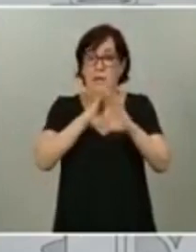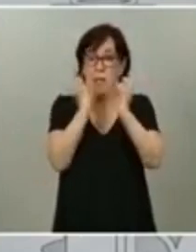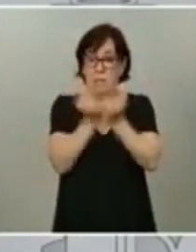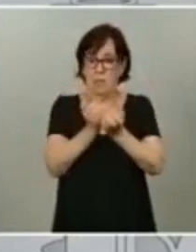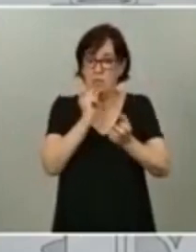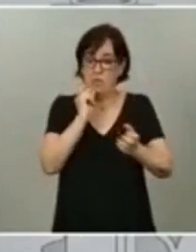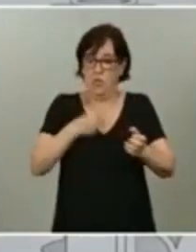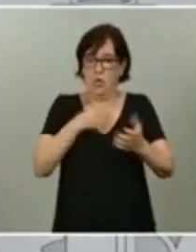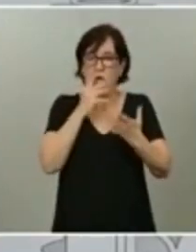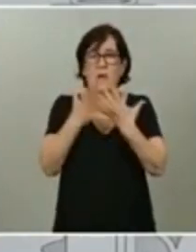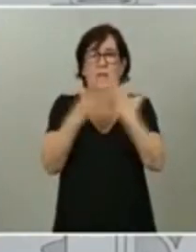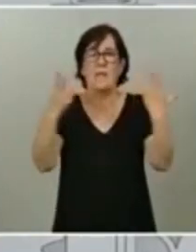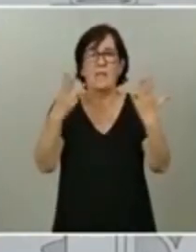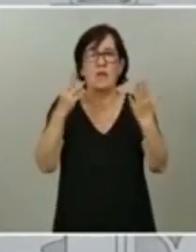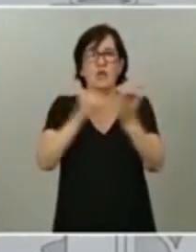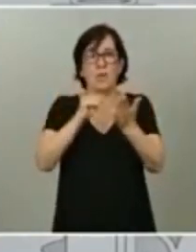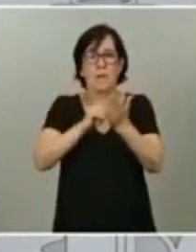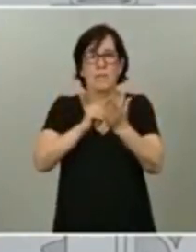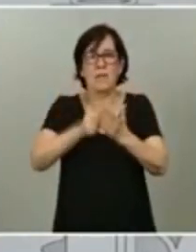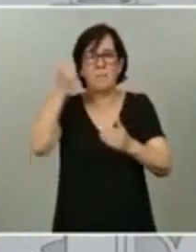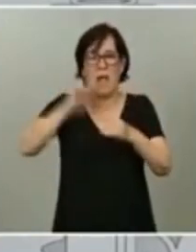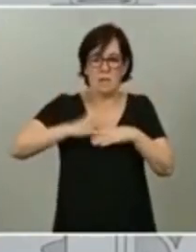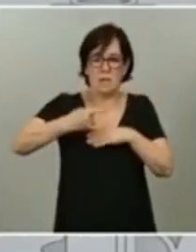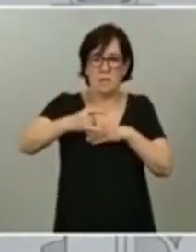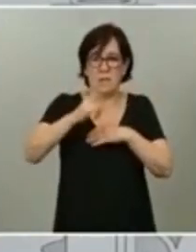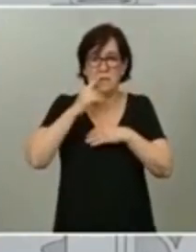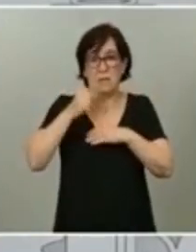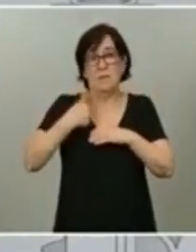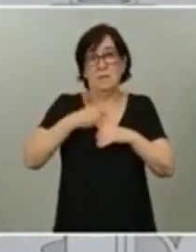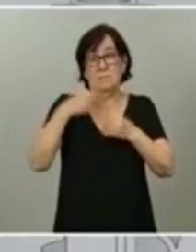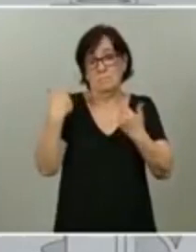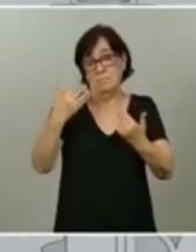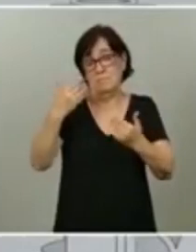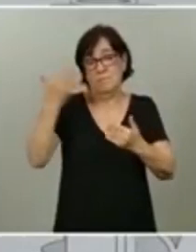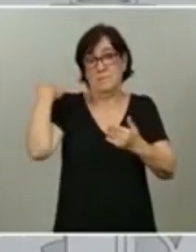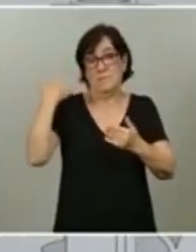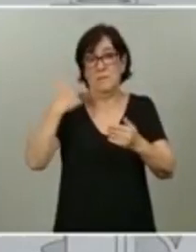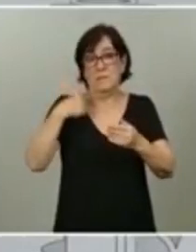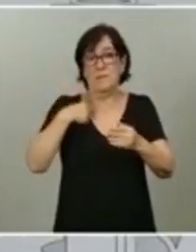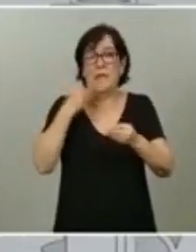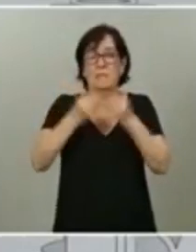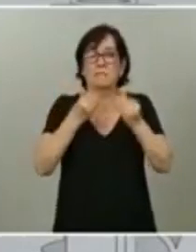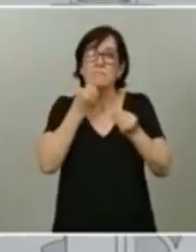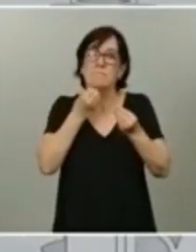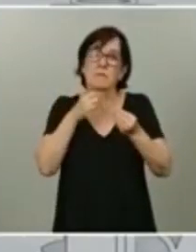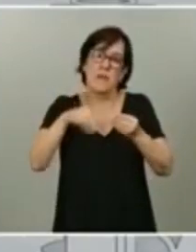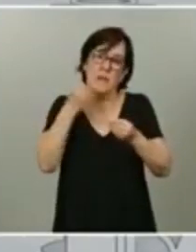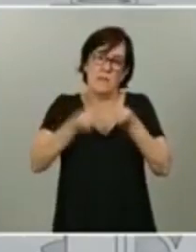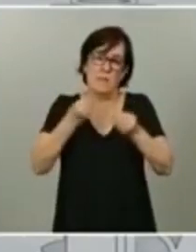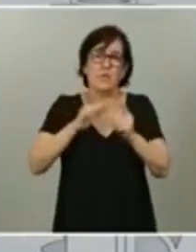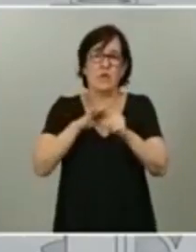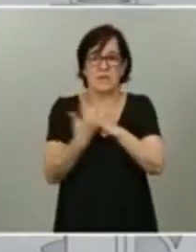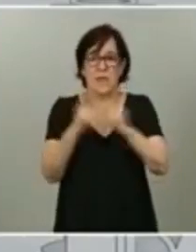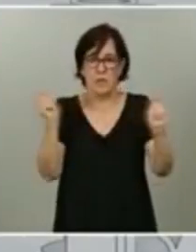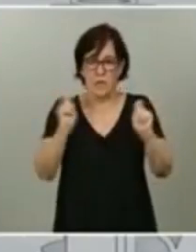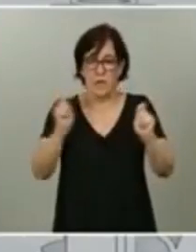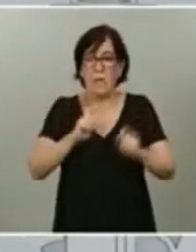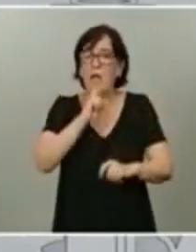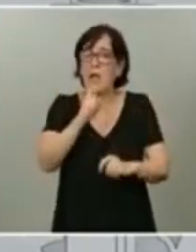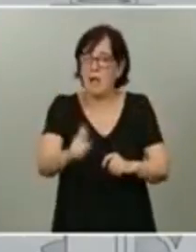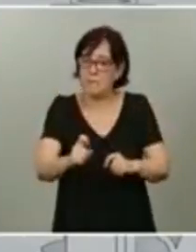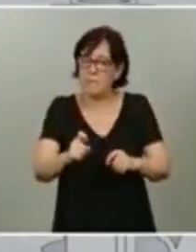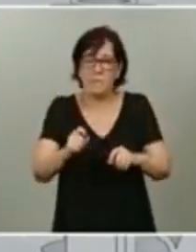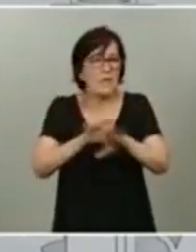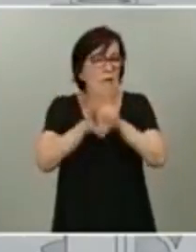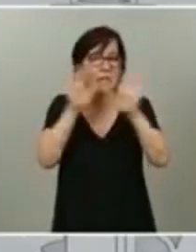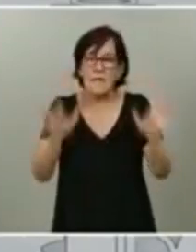18 veces más que en el día en el que declaramos en nuestro país el estado de alarma. La advertencia, en consecuencia, es clara. El